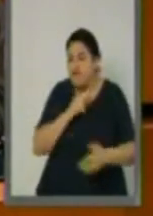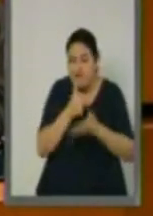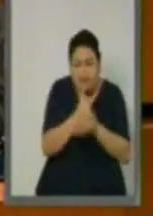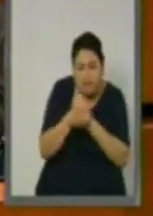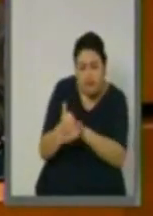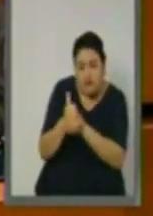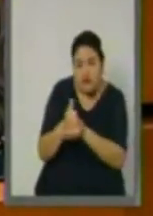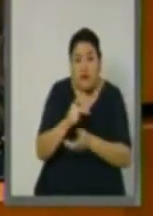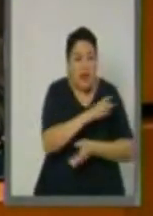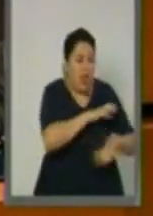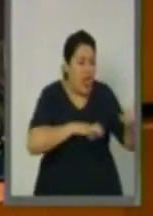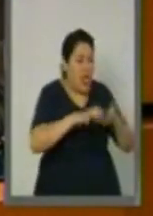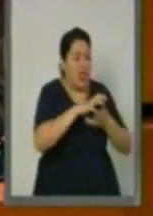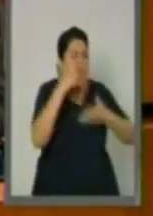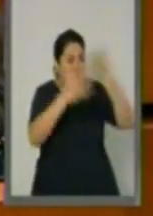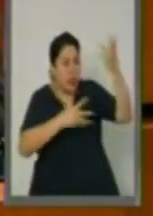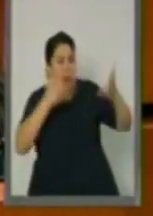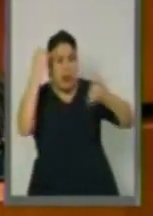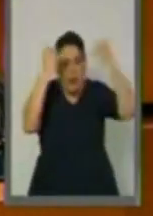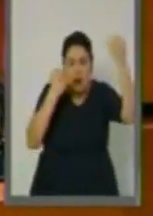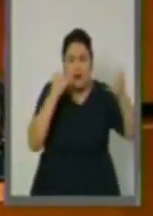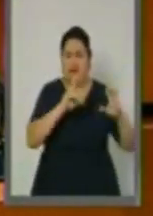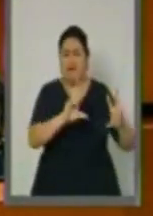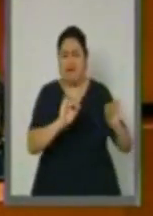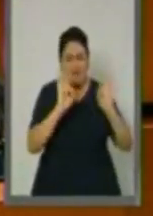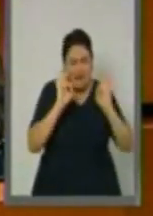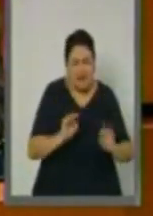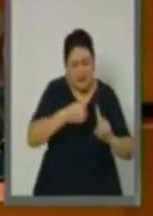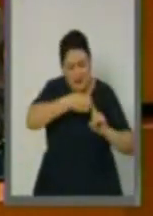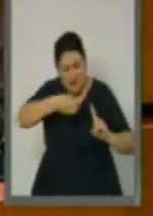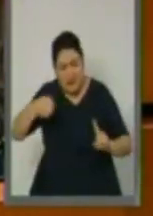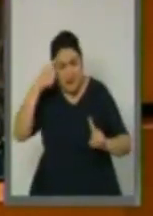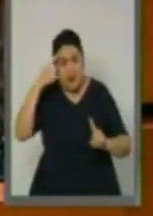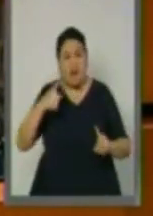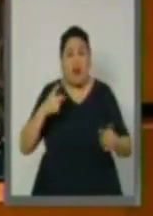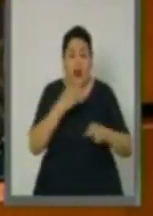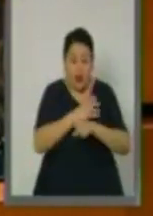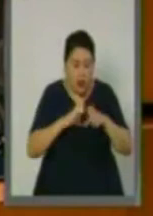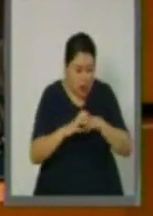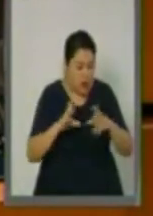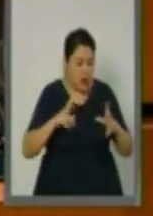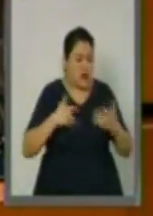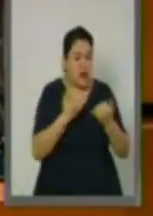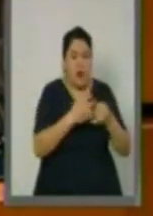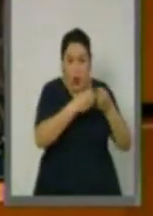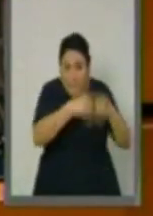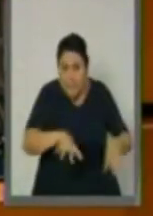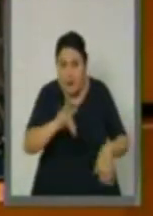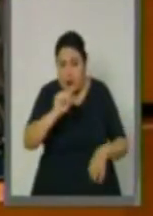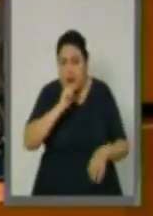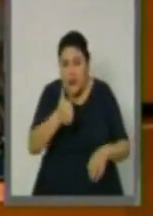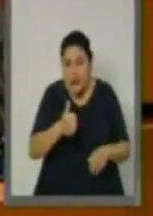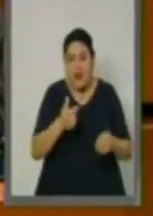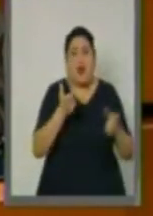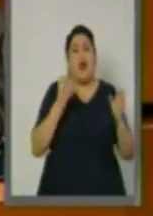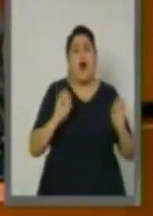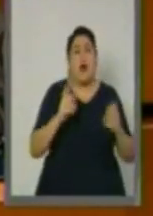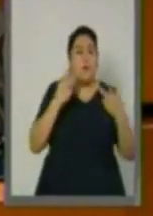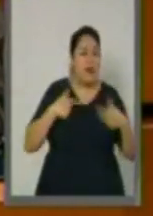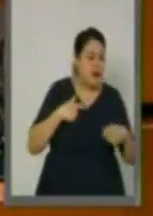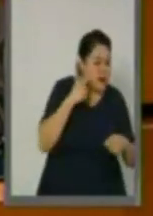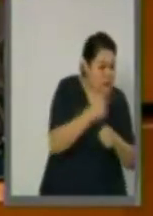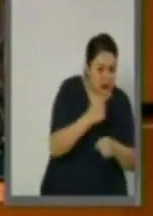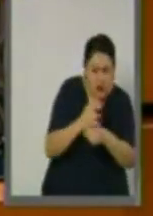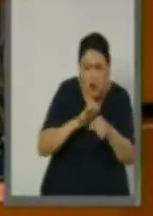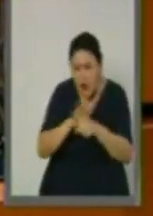organizada e informada, es decir, para evitar la mala administración de los víveres, la falta de identificación de las necesidades